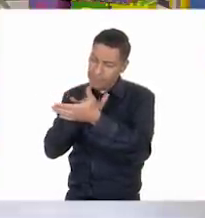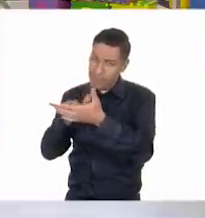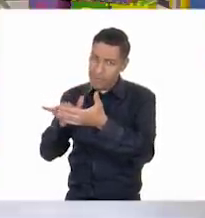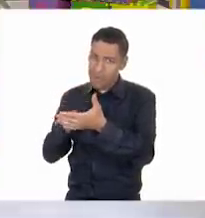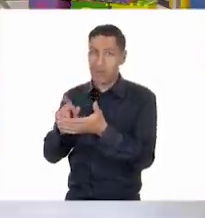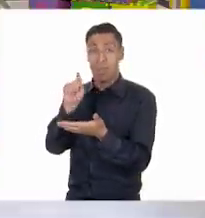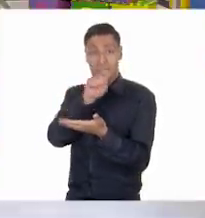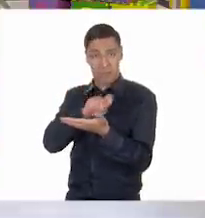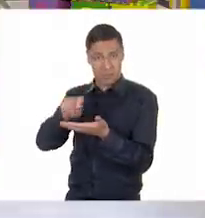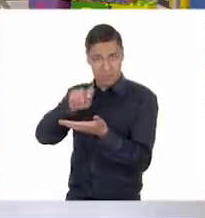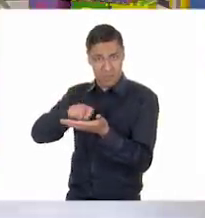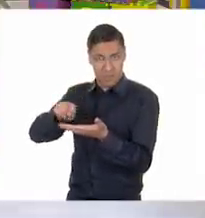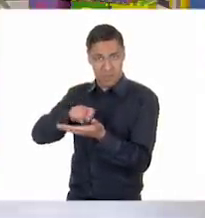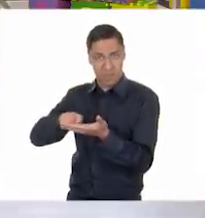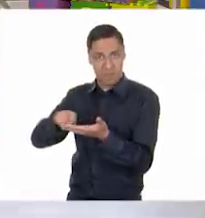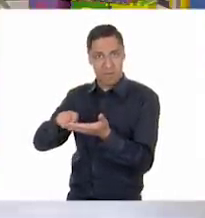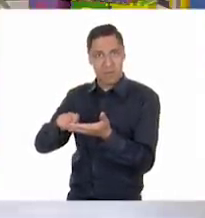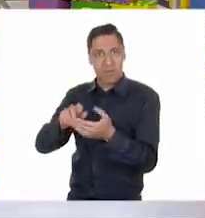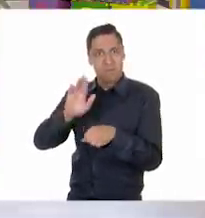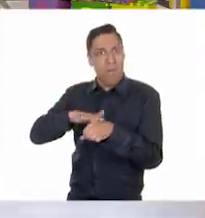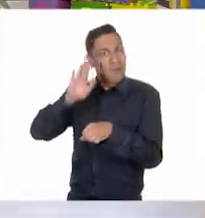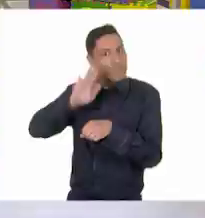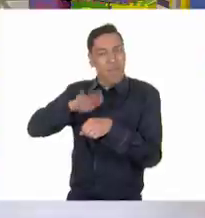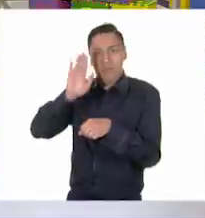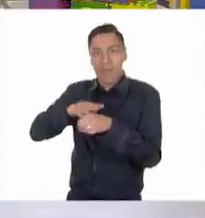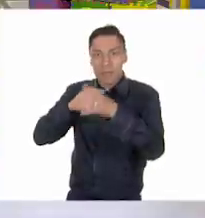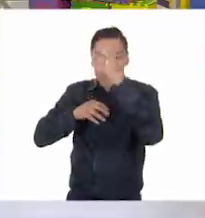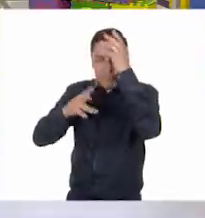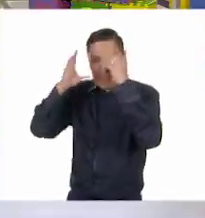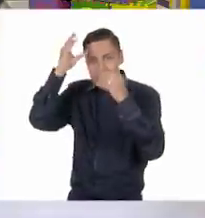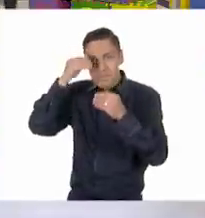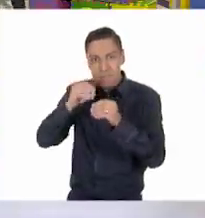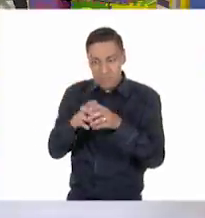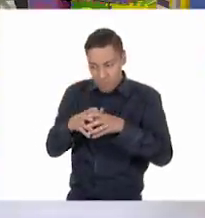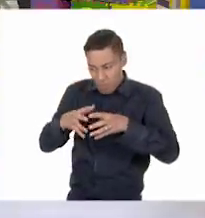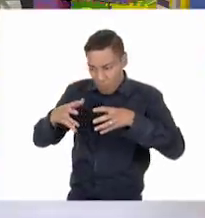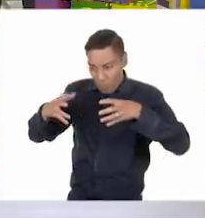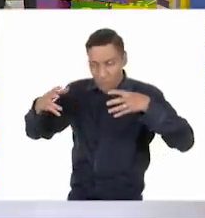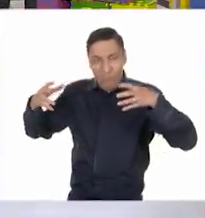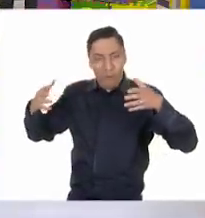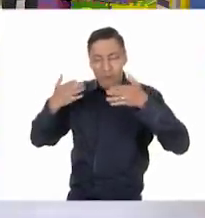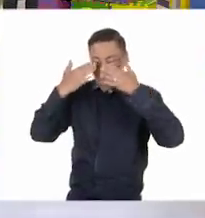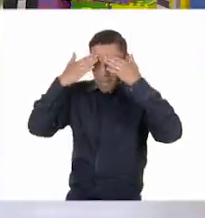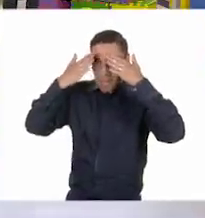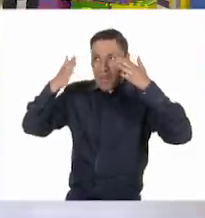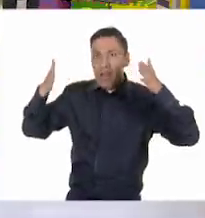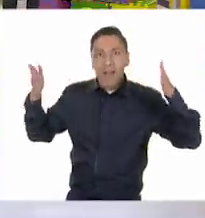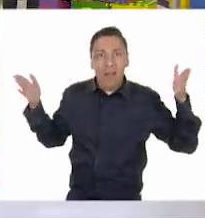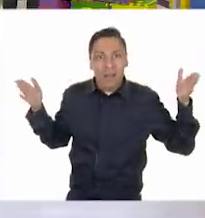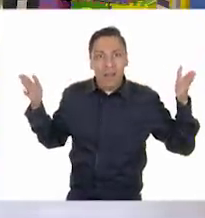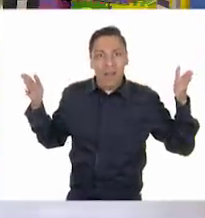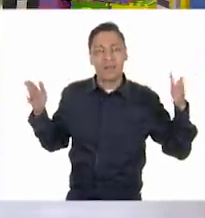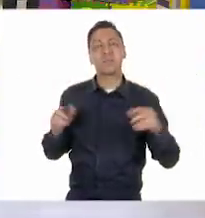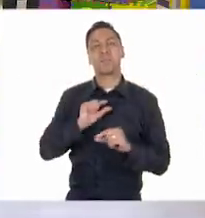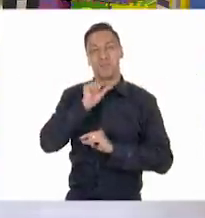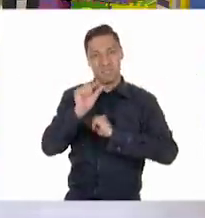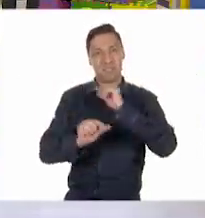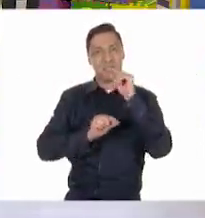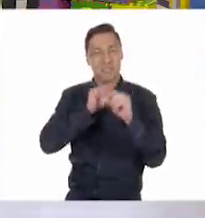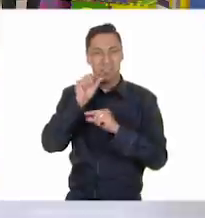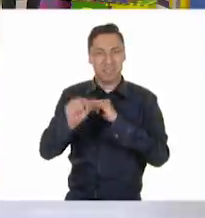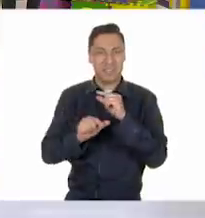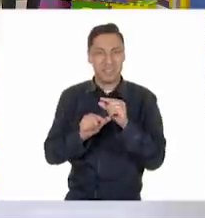conocen cada vez es mayor, mayor, mayor y eso nos ayuda muchísimo. ¿Por qué? Porque si queremos